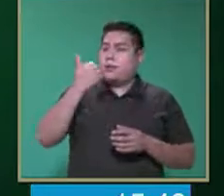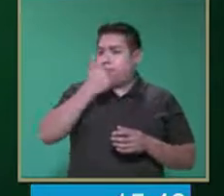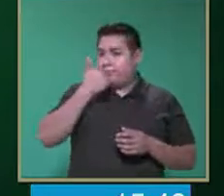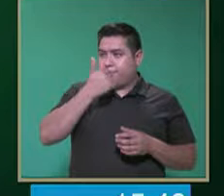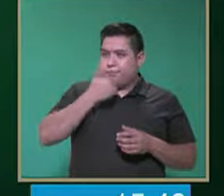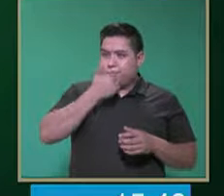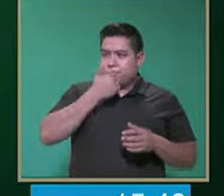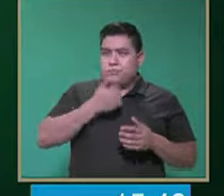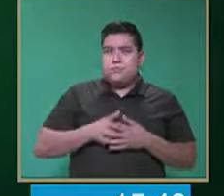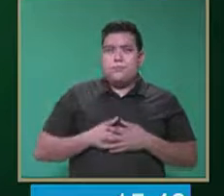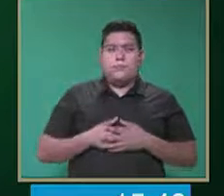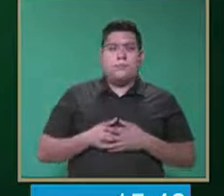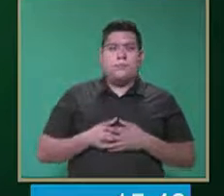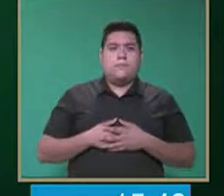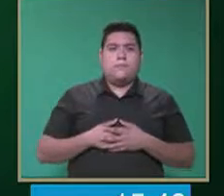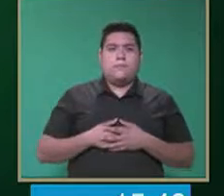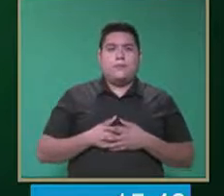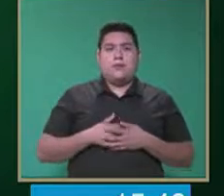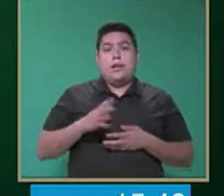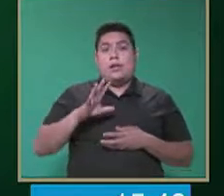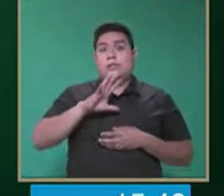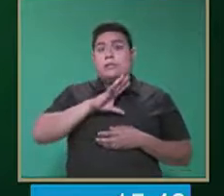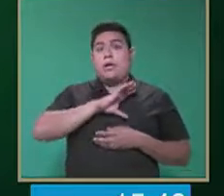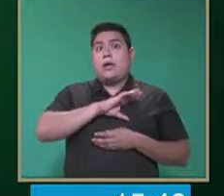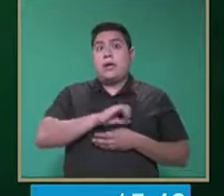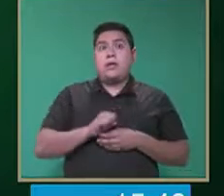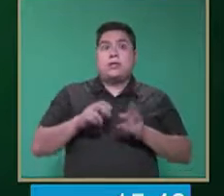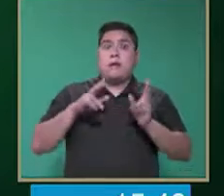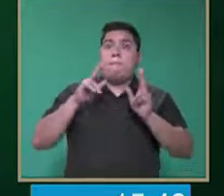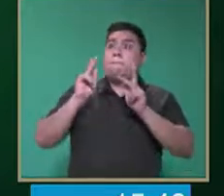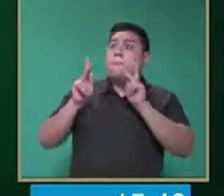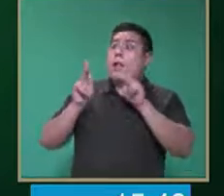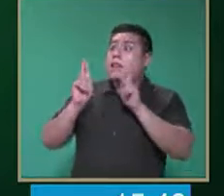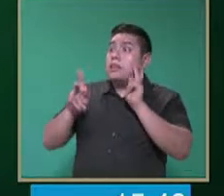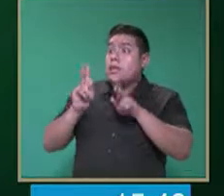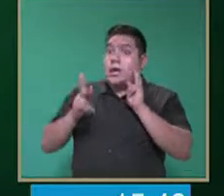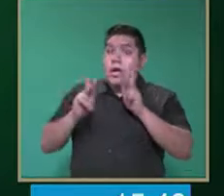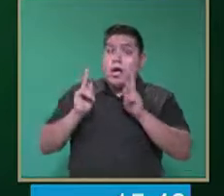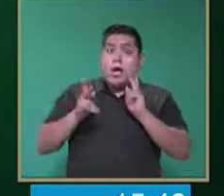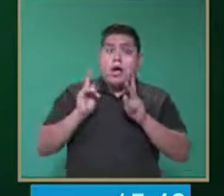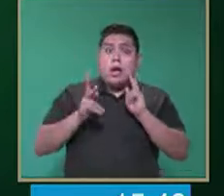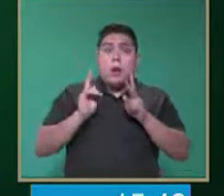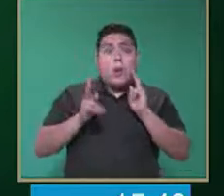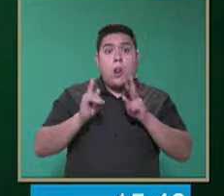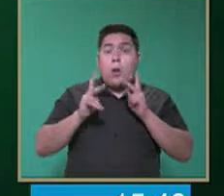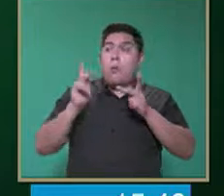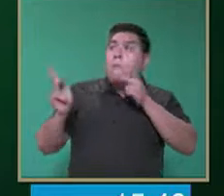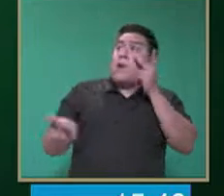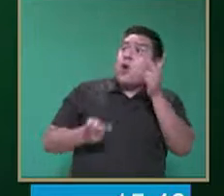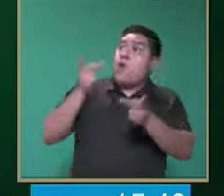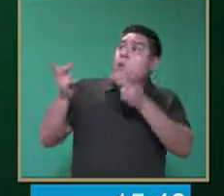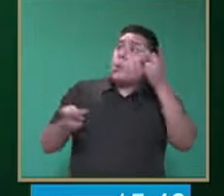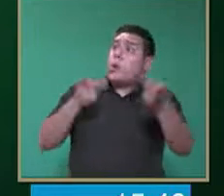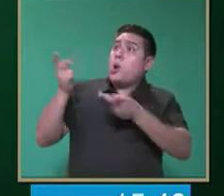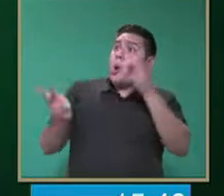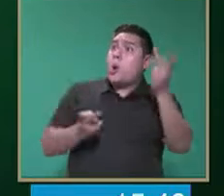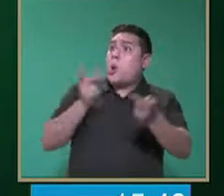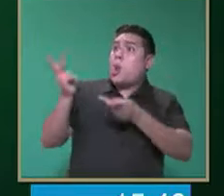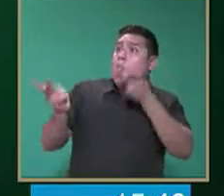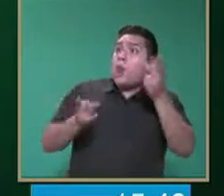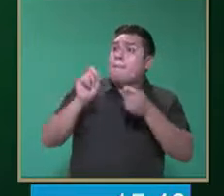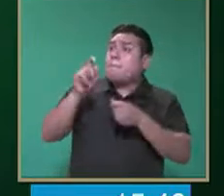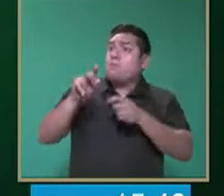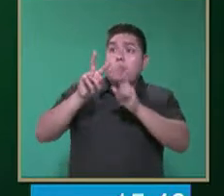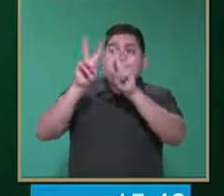muestran la obsesión de estar platicando, de estar haciendo preguntas acerca del mismo